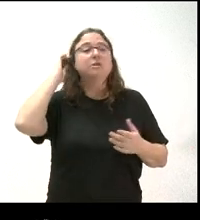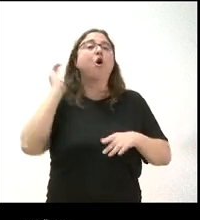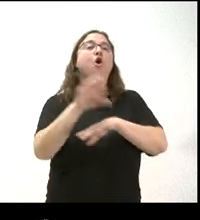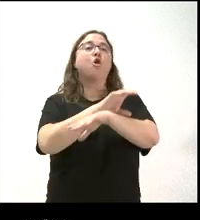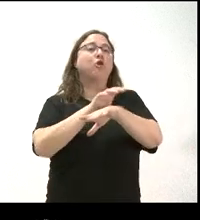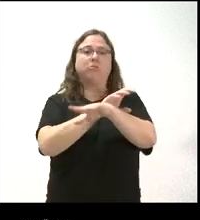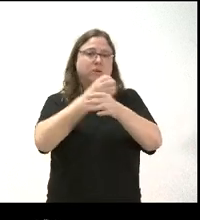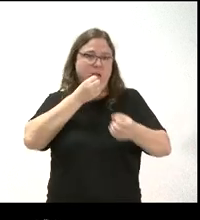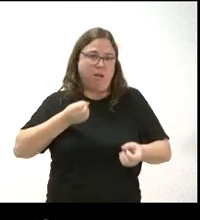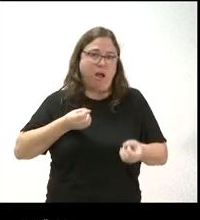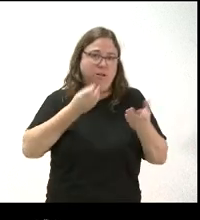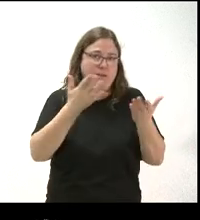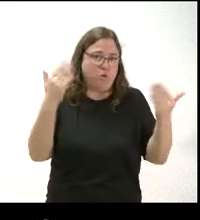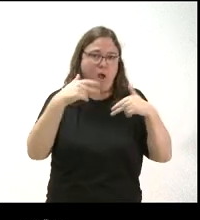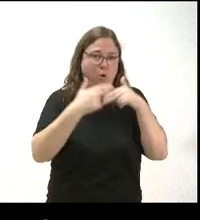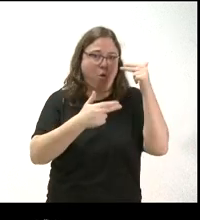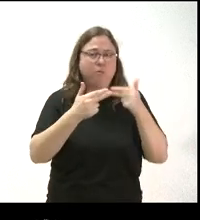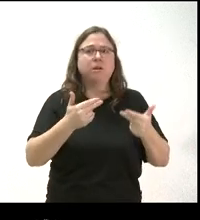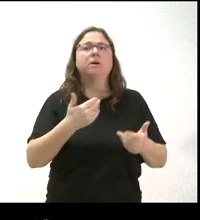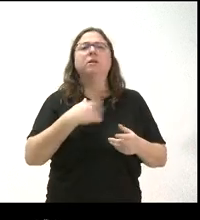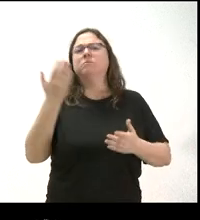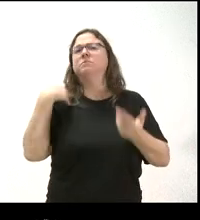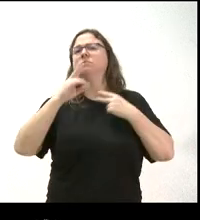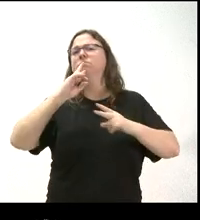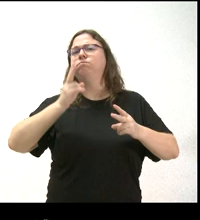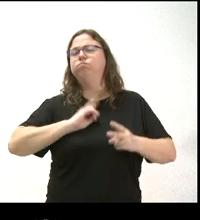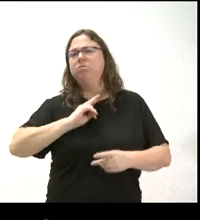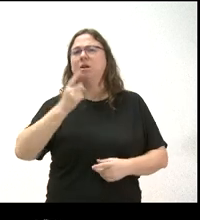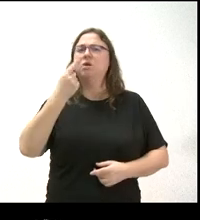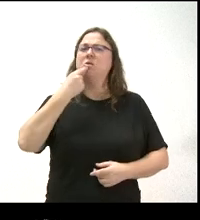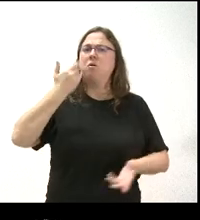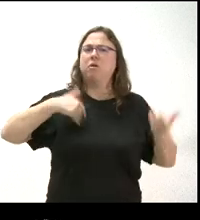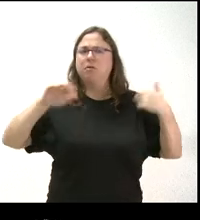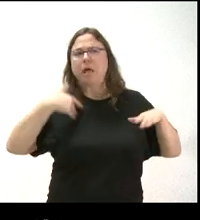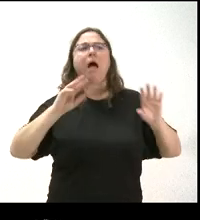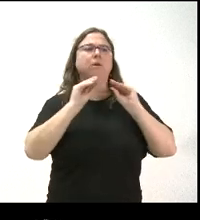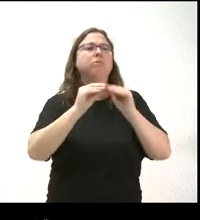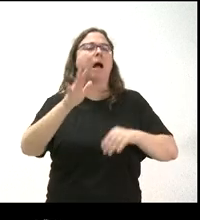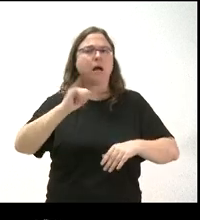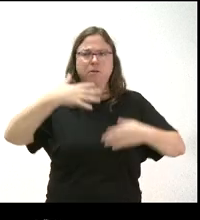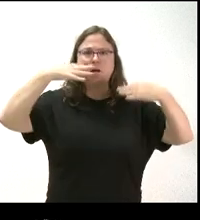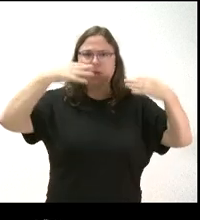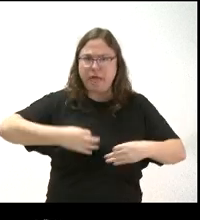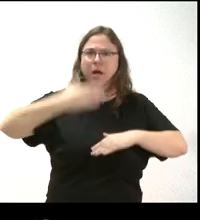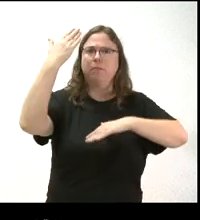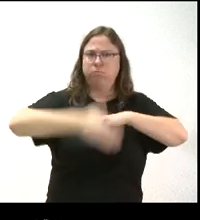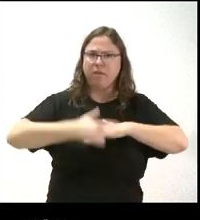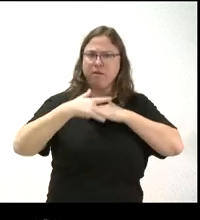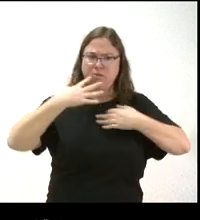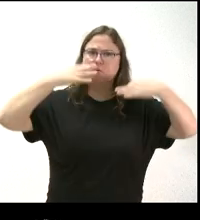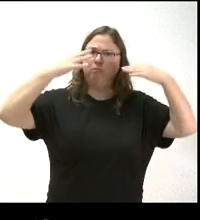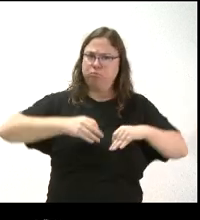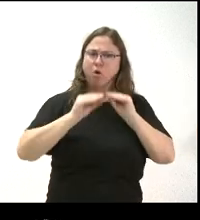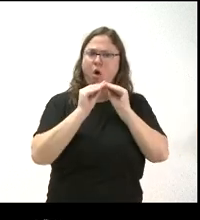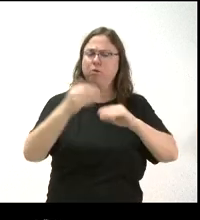a la meta de presta de la consejería. Ya se contestó entonces, se negó y se dijo que no, que había actividad y se garantizaron los plazos de culminación de la